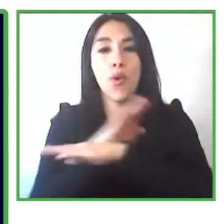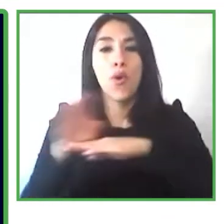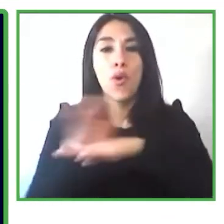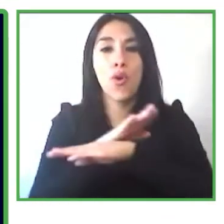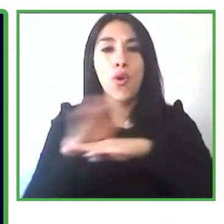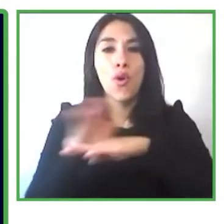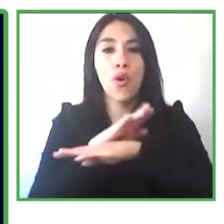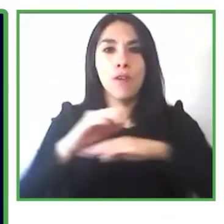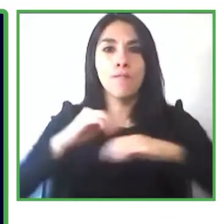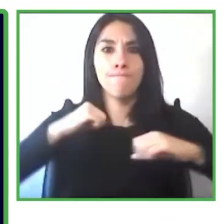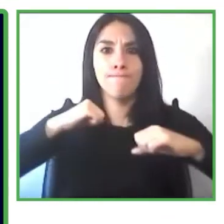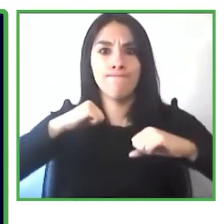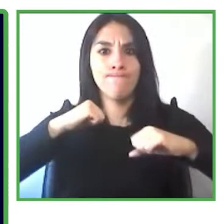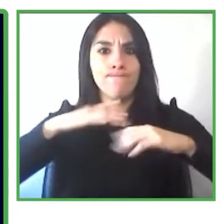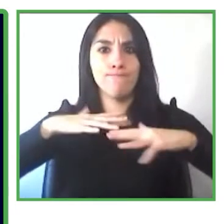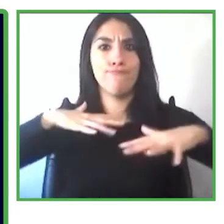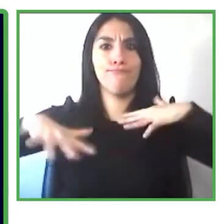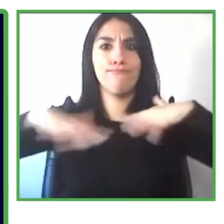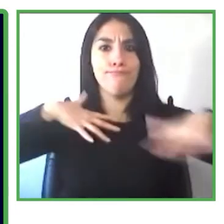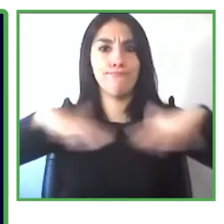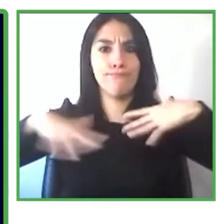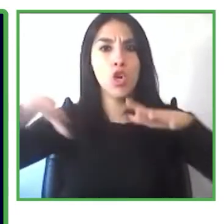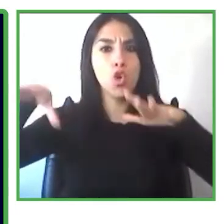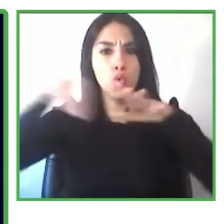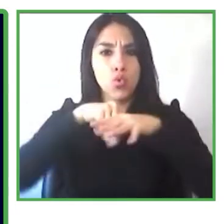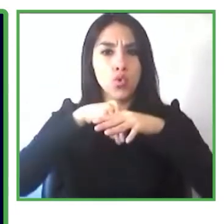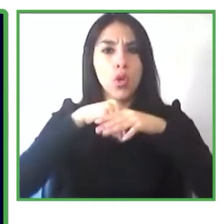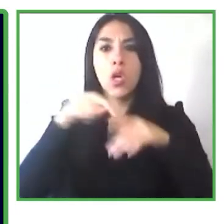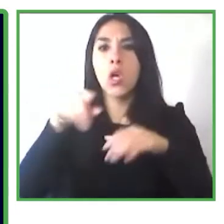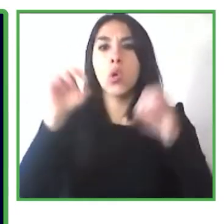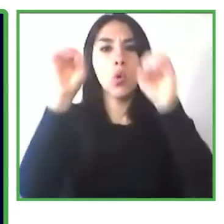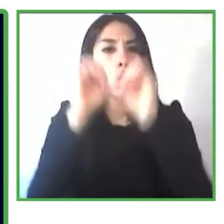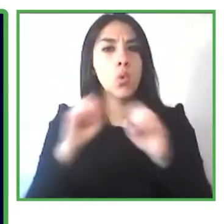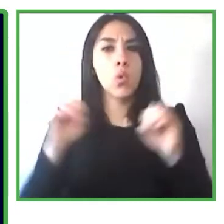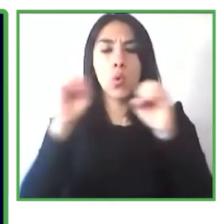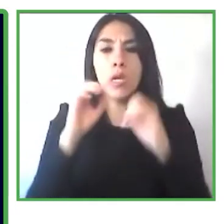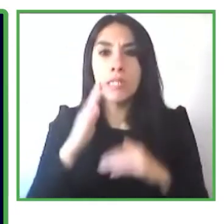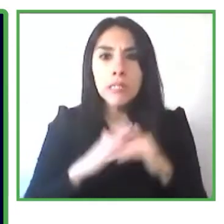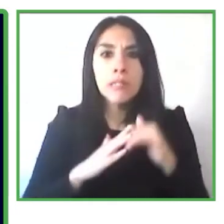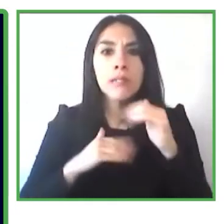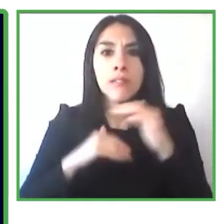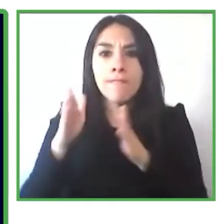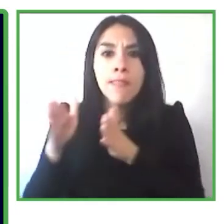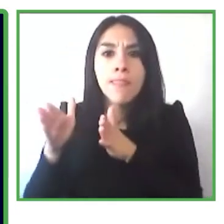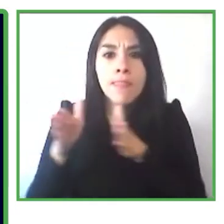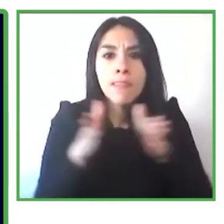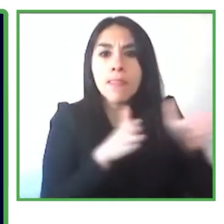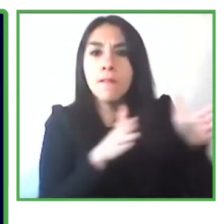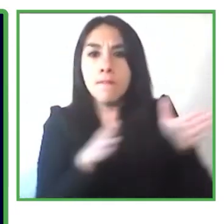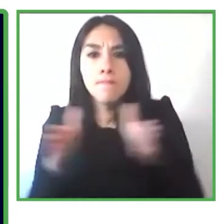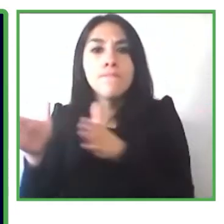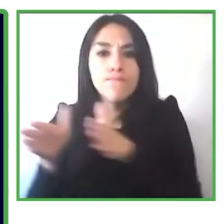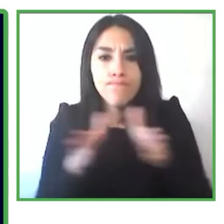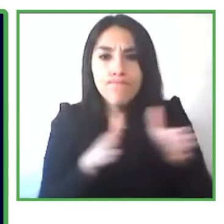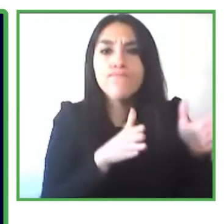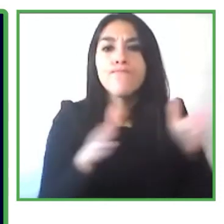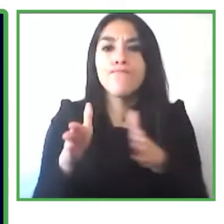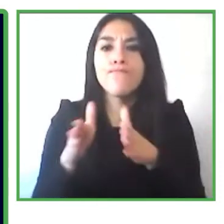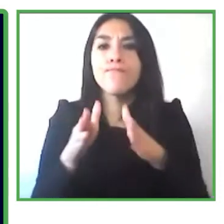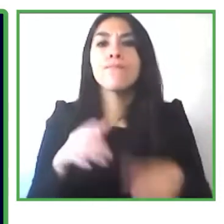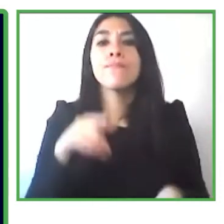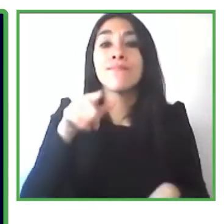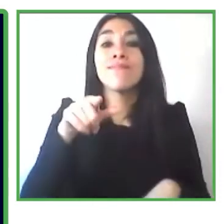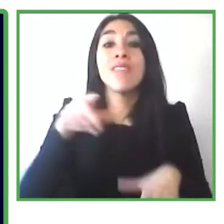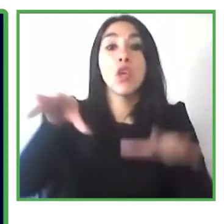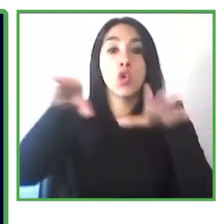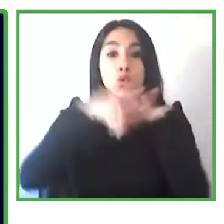herramienta o un sistema que les marque y les guíe el camino hacia la inclusión que les permita saber si lo que están haciendo está